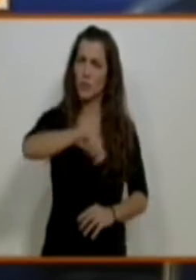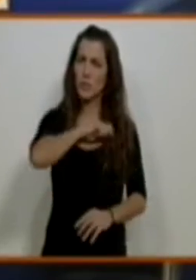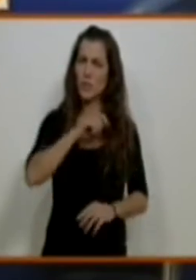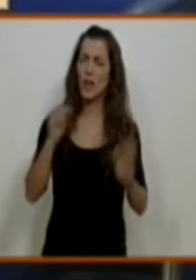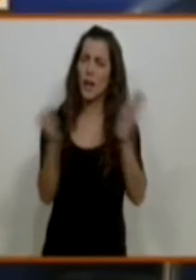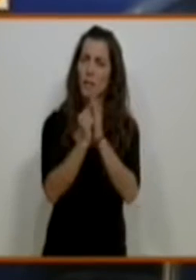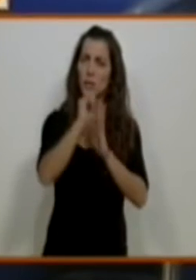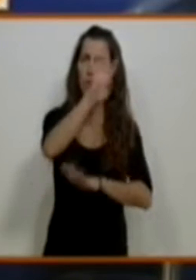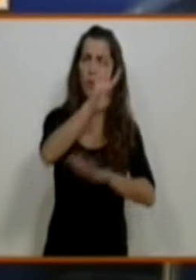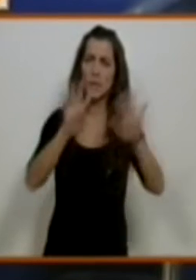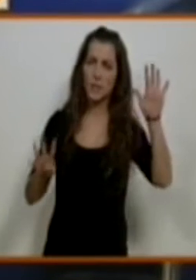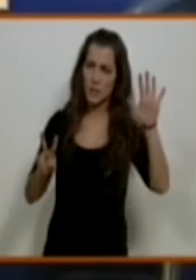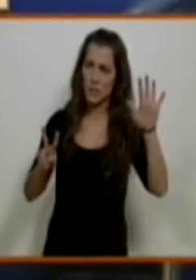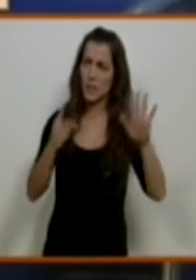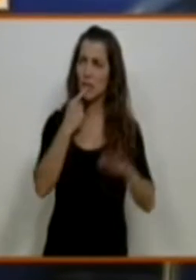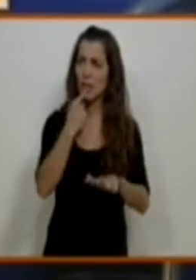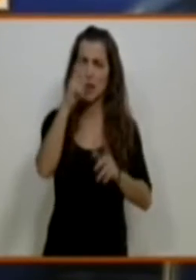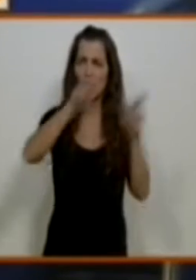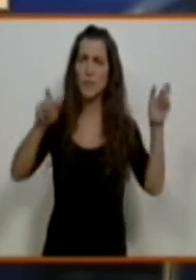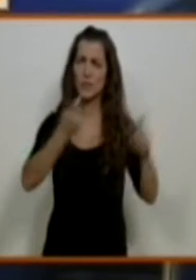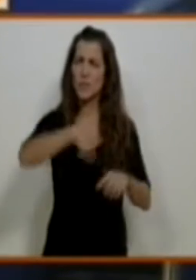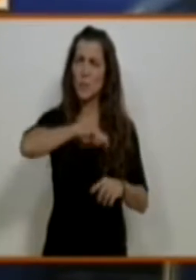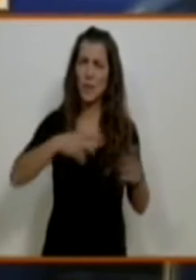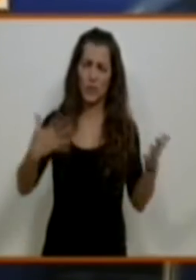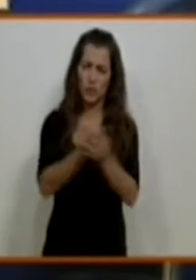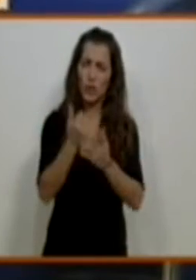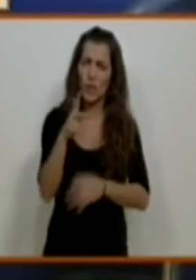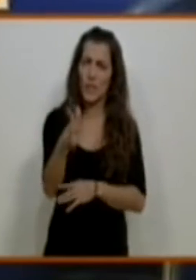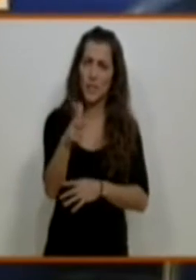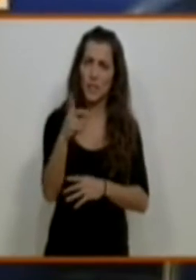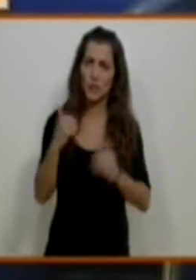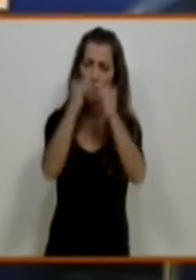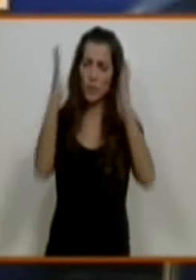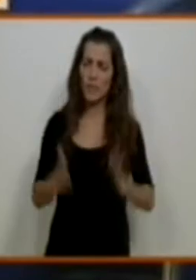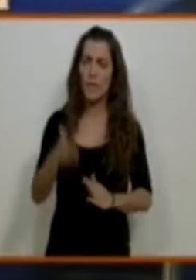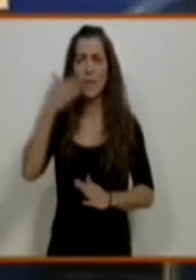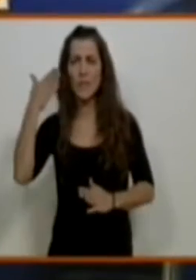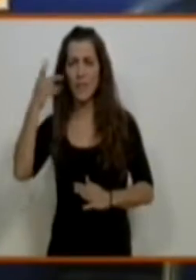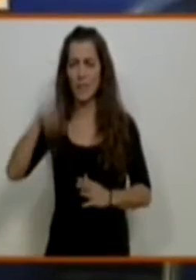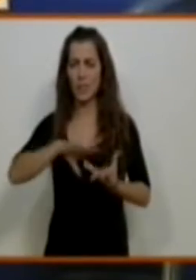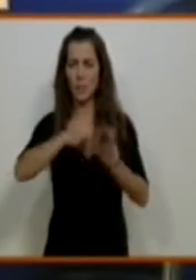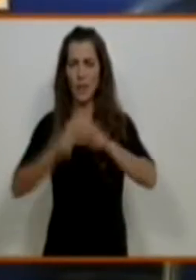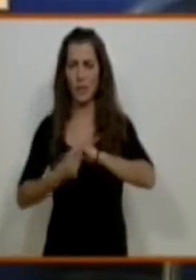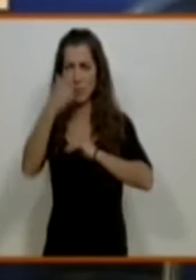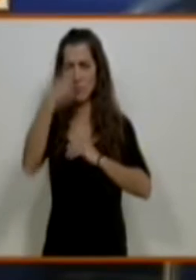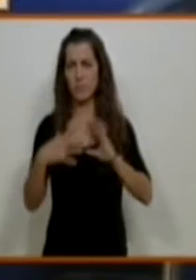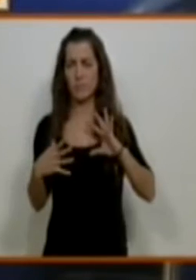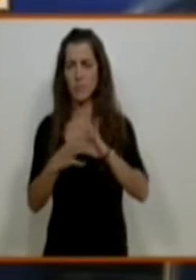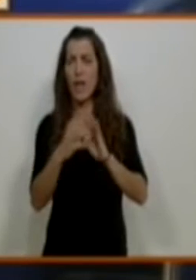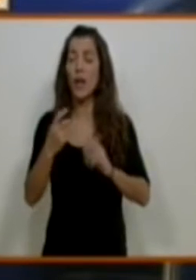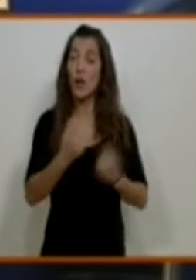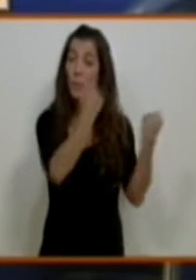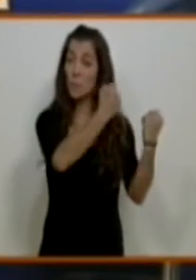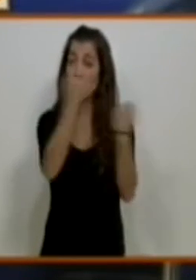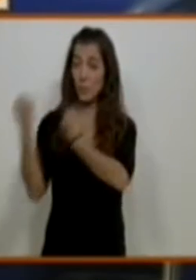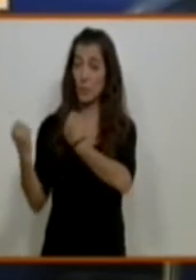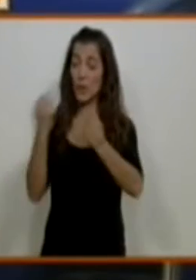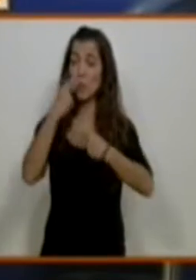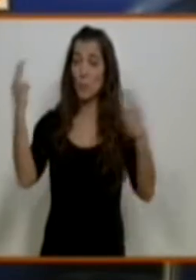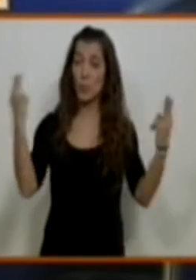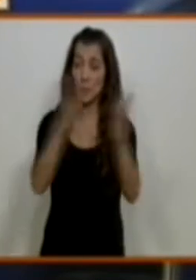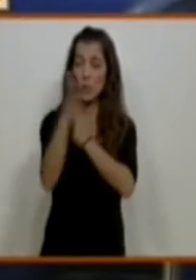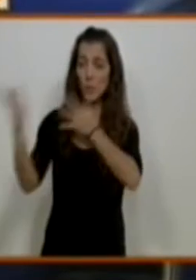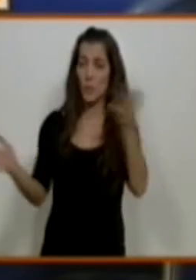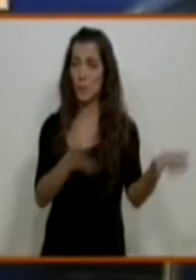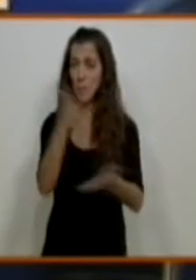47, dice «Todos los españoles tienen derecho a disfrutar de una vivienda digna y adecuada. Los poderes públicos promoverán las condiciones